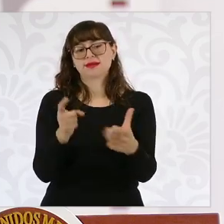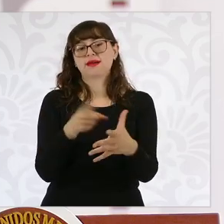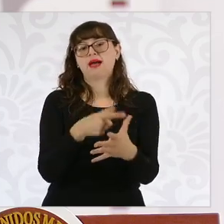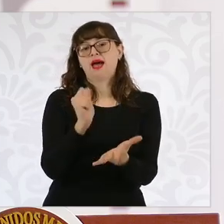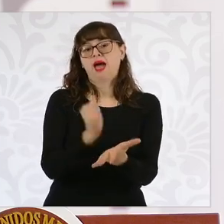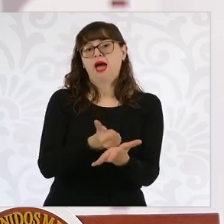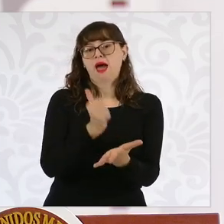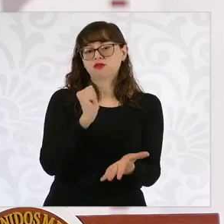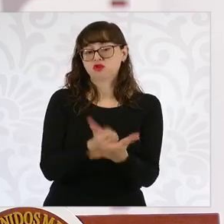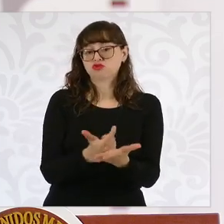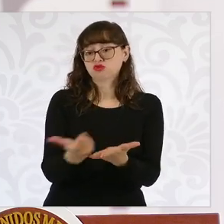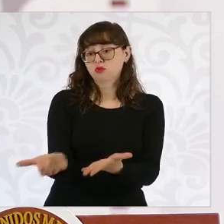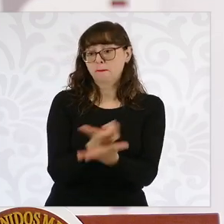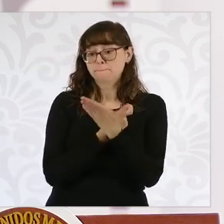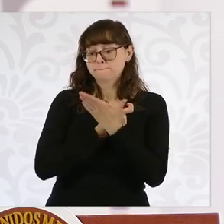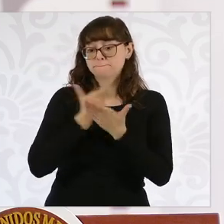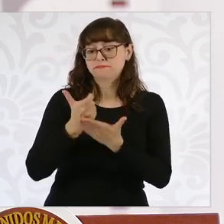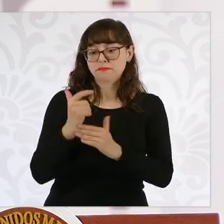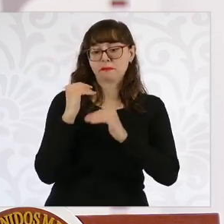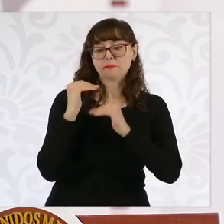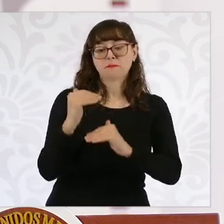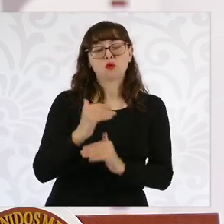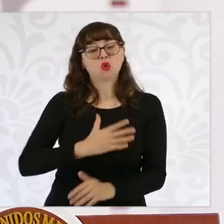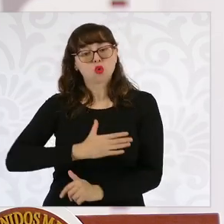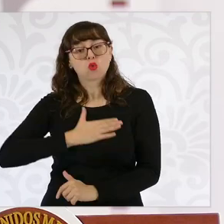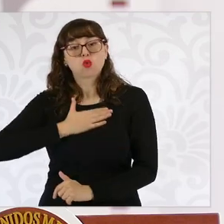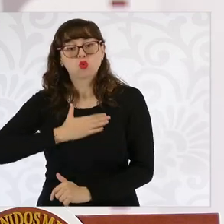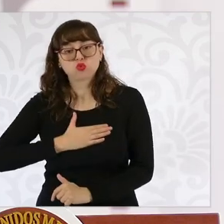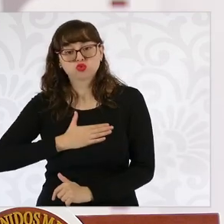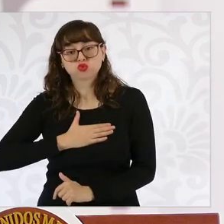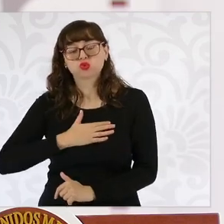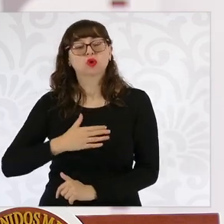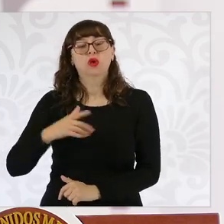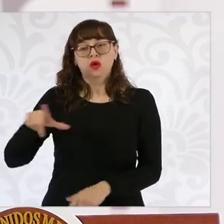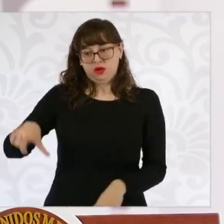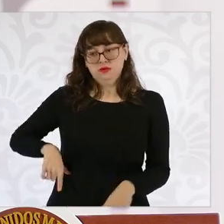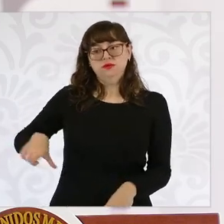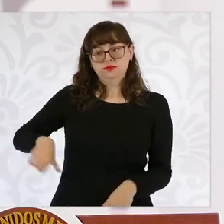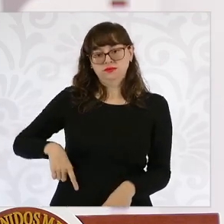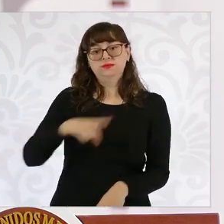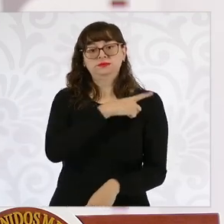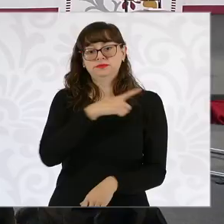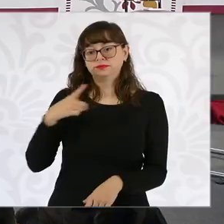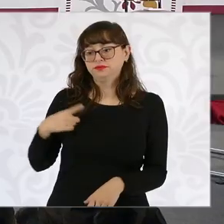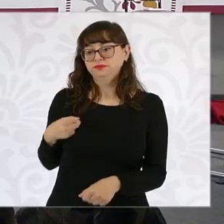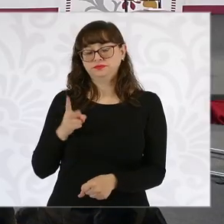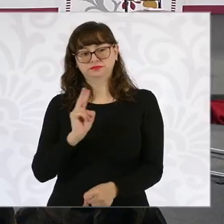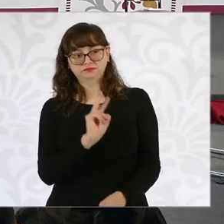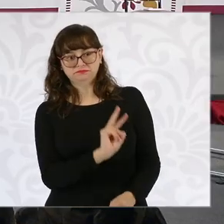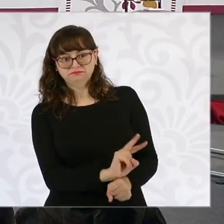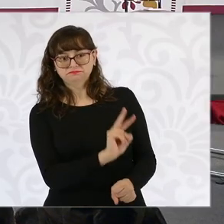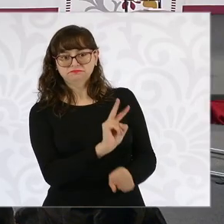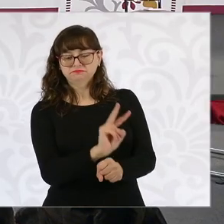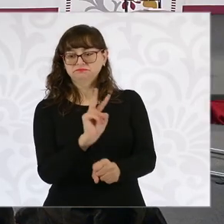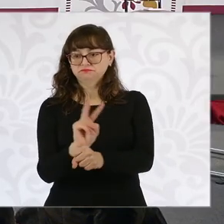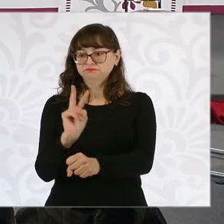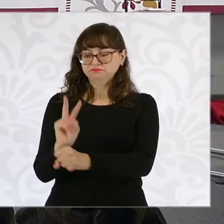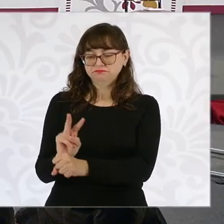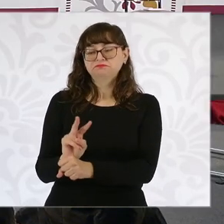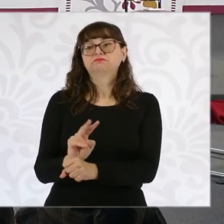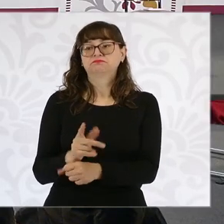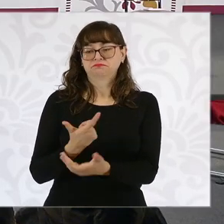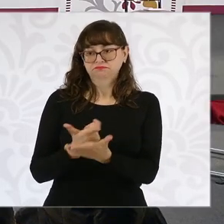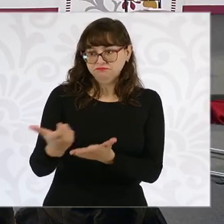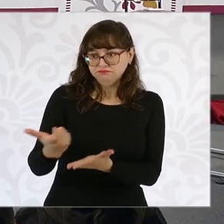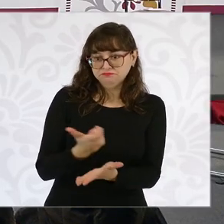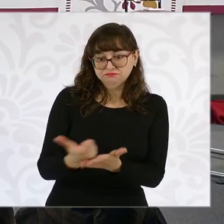y todos estos programas se van a regular respecto a lo que la ley secundaria